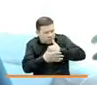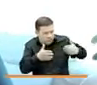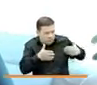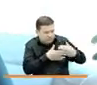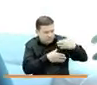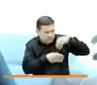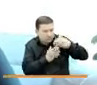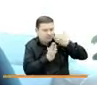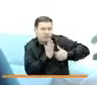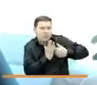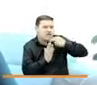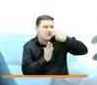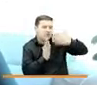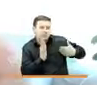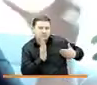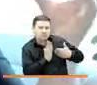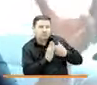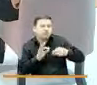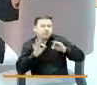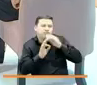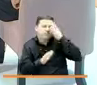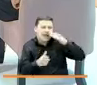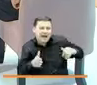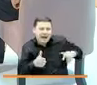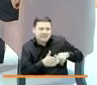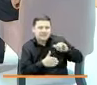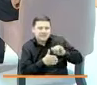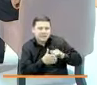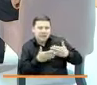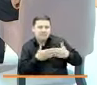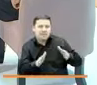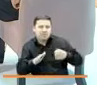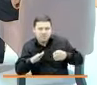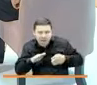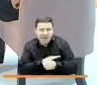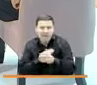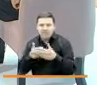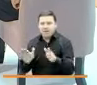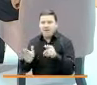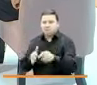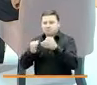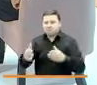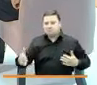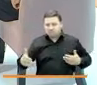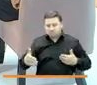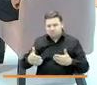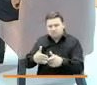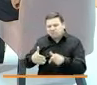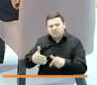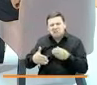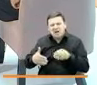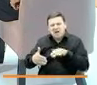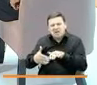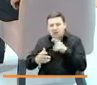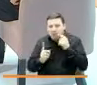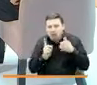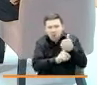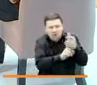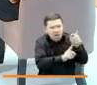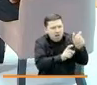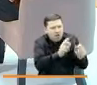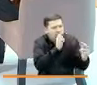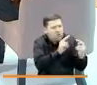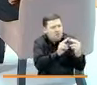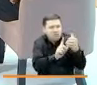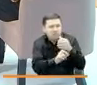Esto es importante porque es la primera puerta de entrada para nosotros identificar esos archivos y obviamente para, como ya lo